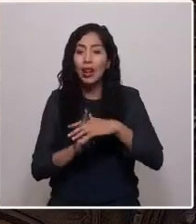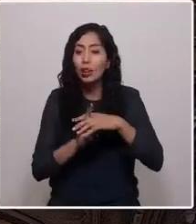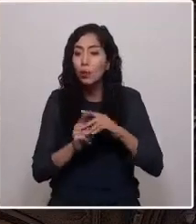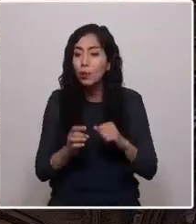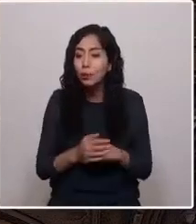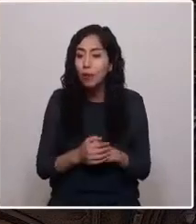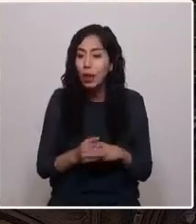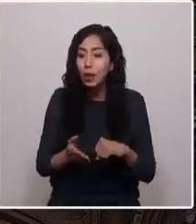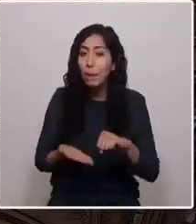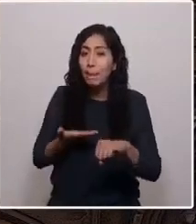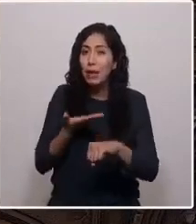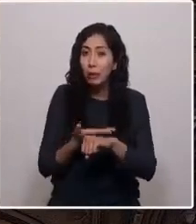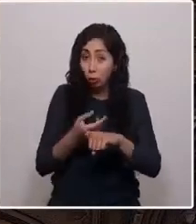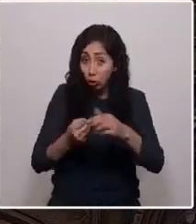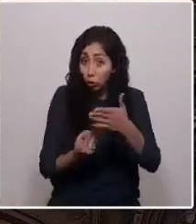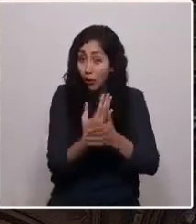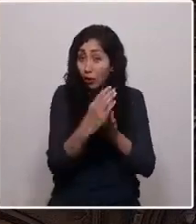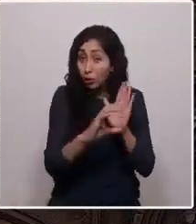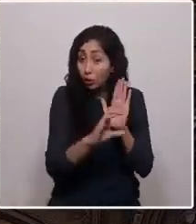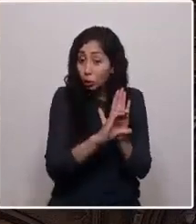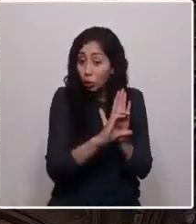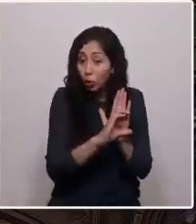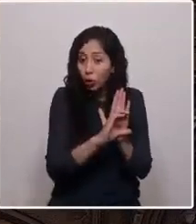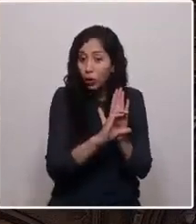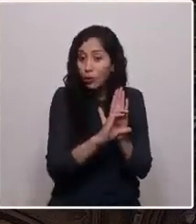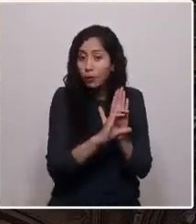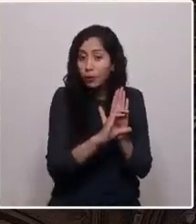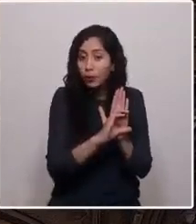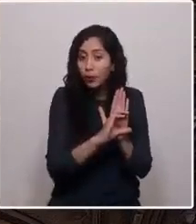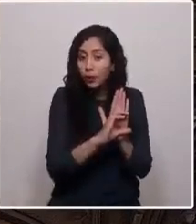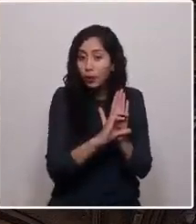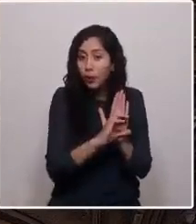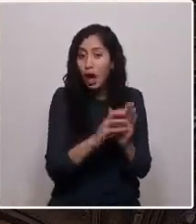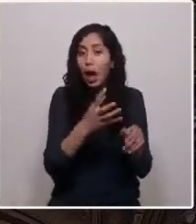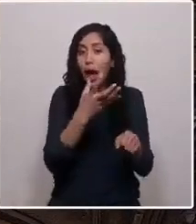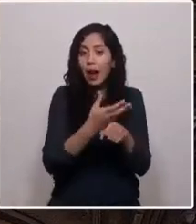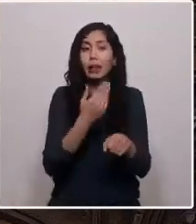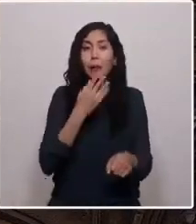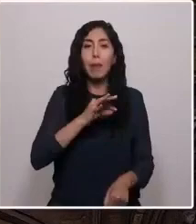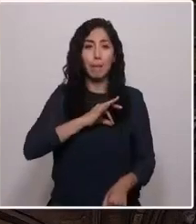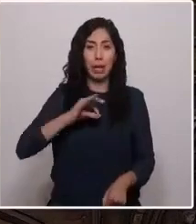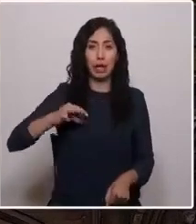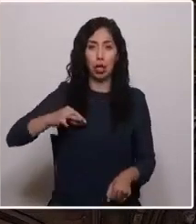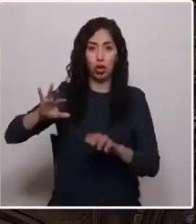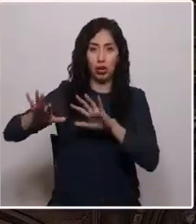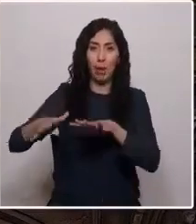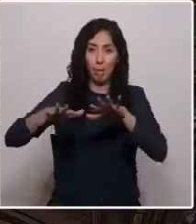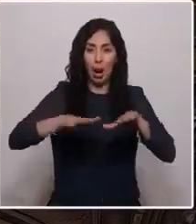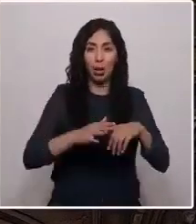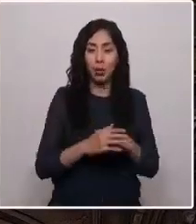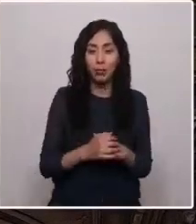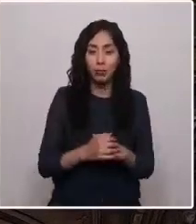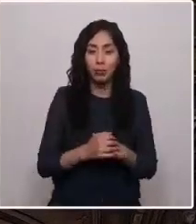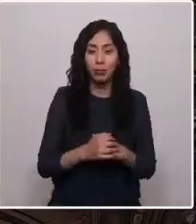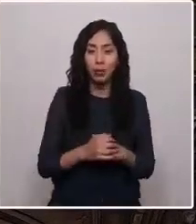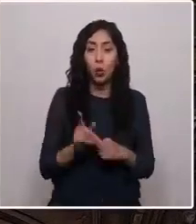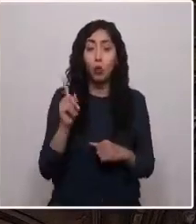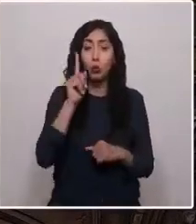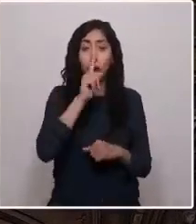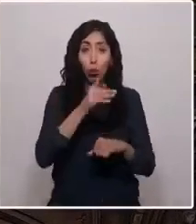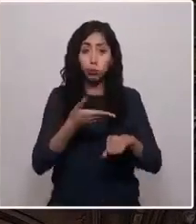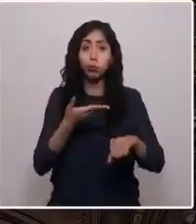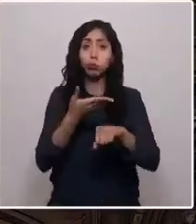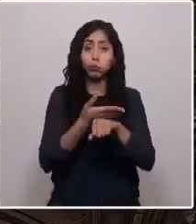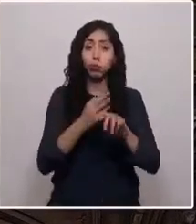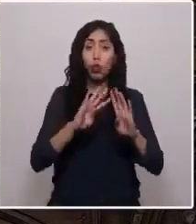que esta nueva constitución se establezca un ministerio del mar. Por último, solicitamos a la Convención Nacional